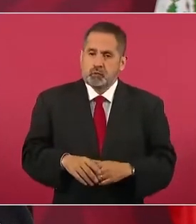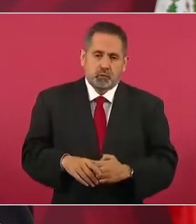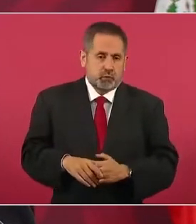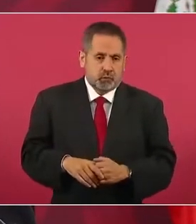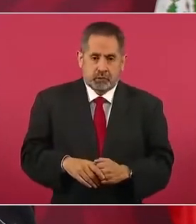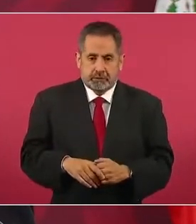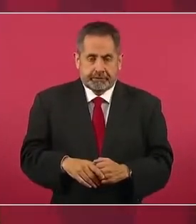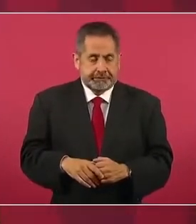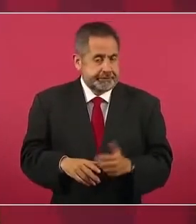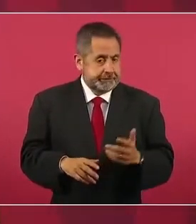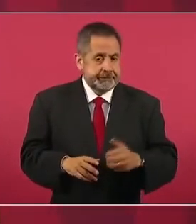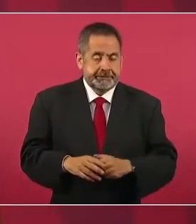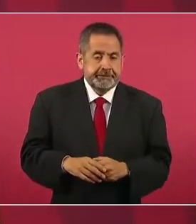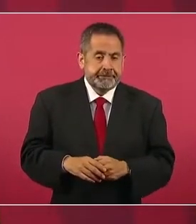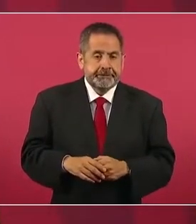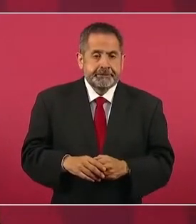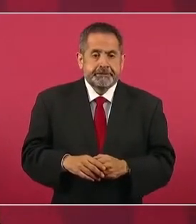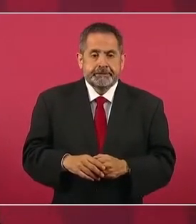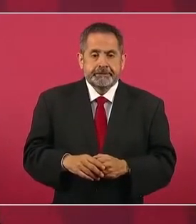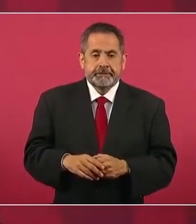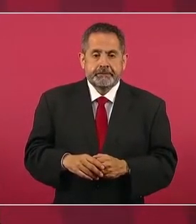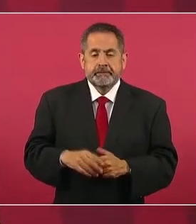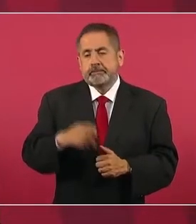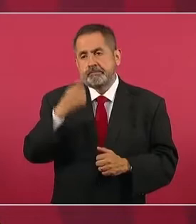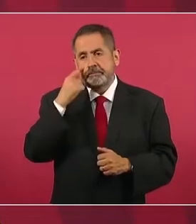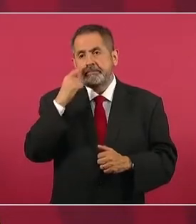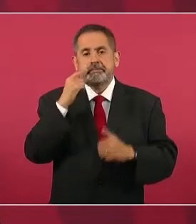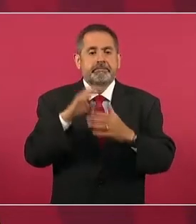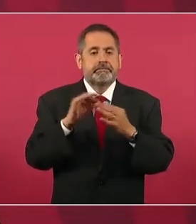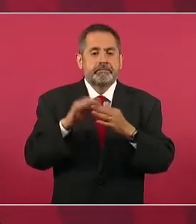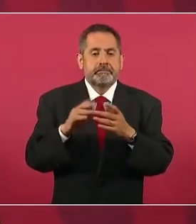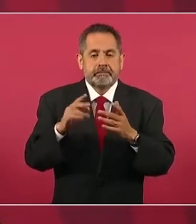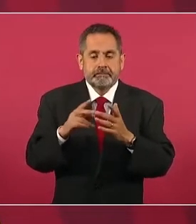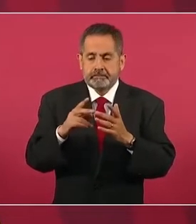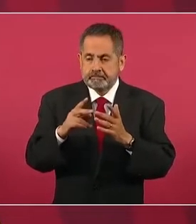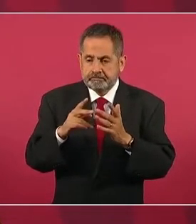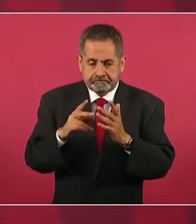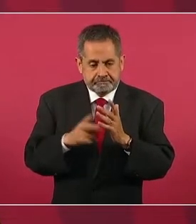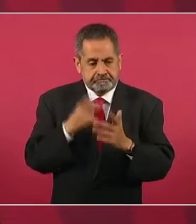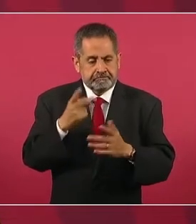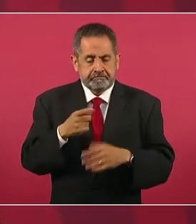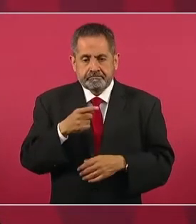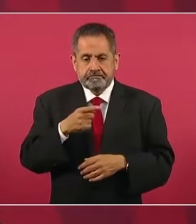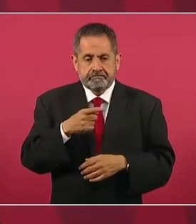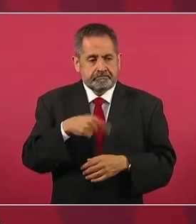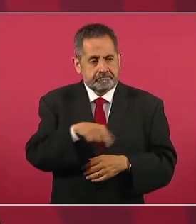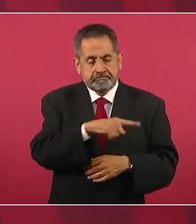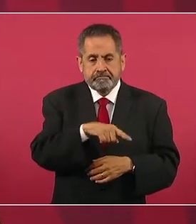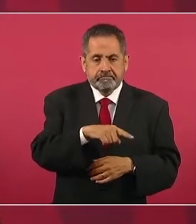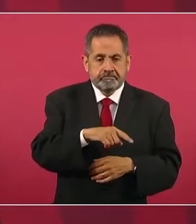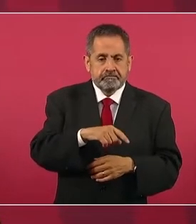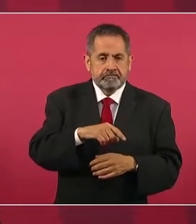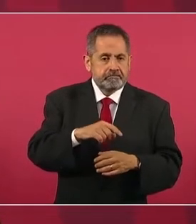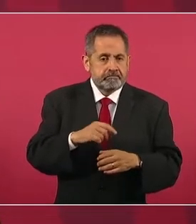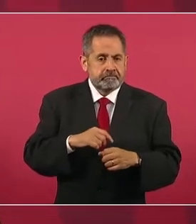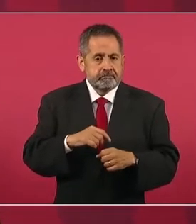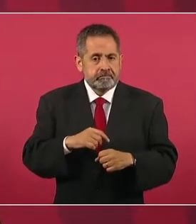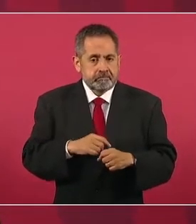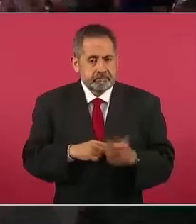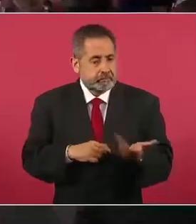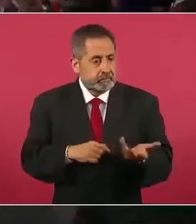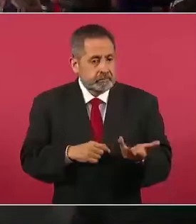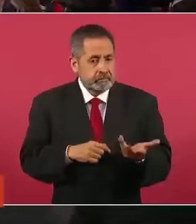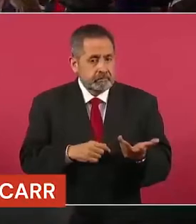para poder resistir y al mismo tiempo